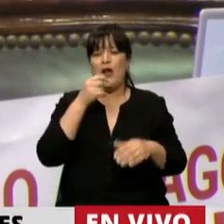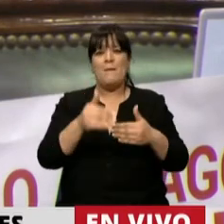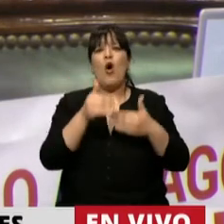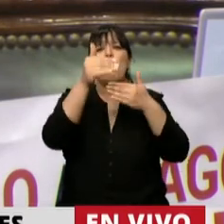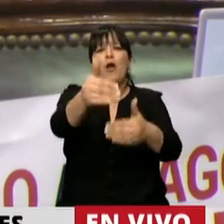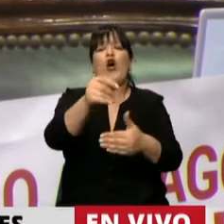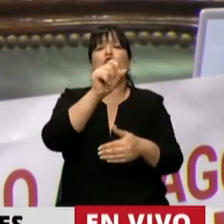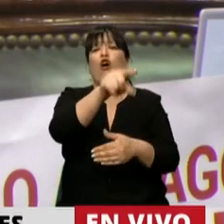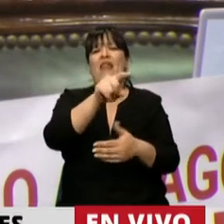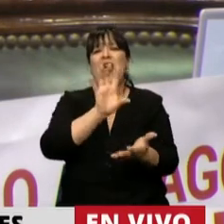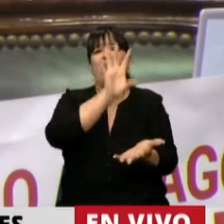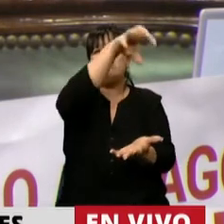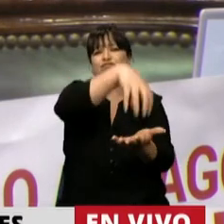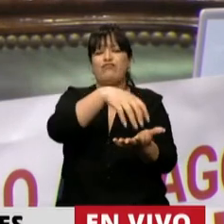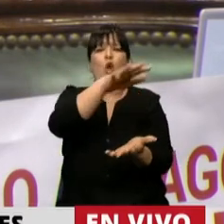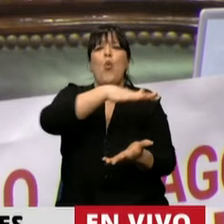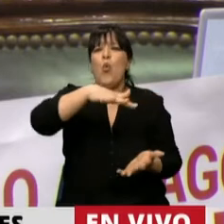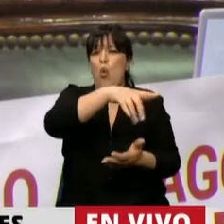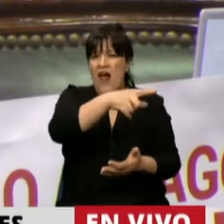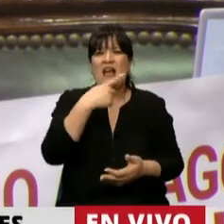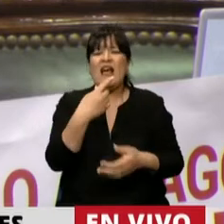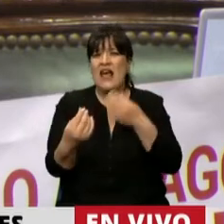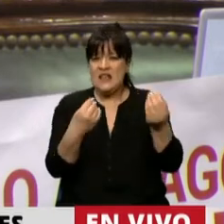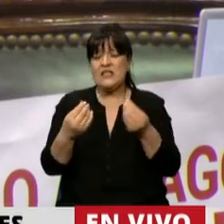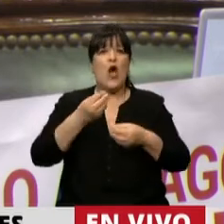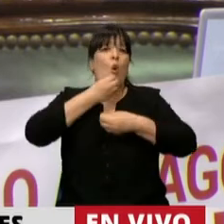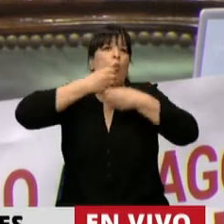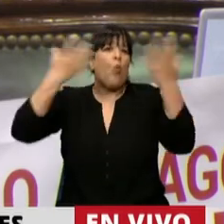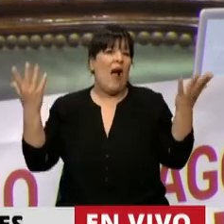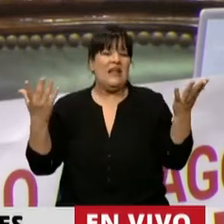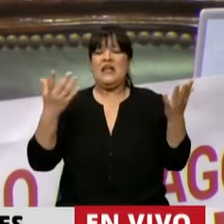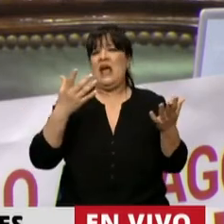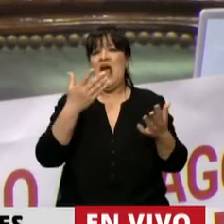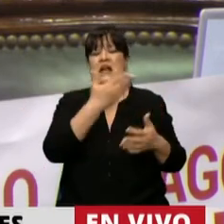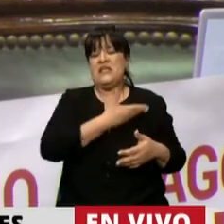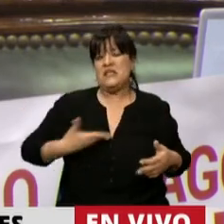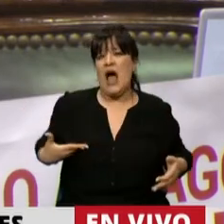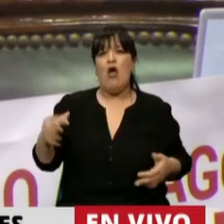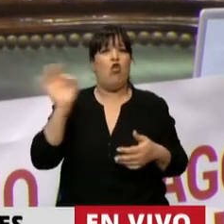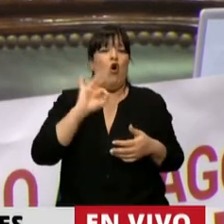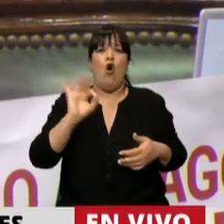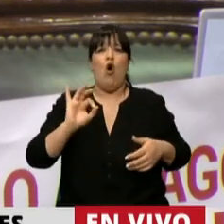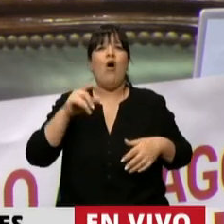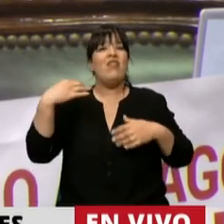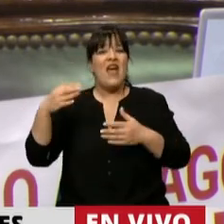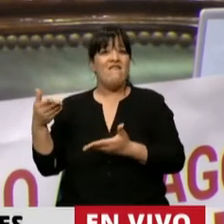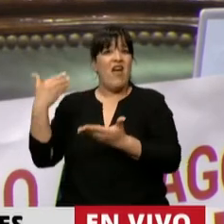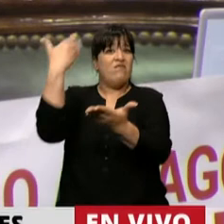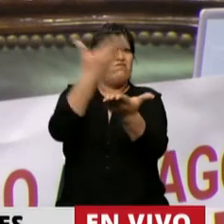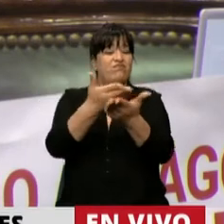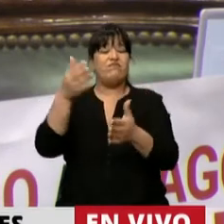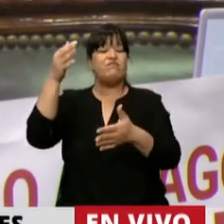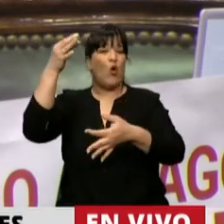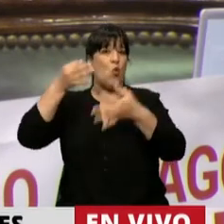jurisdicción que implica que el Estado o cualquier particular damnificado tenga que ir a presentar la causa judicial frente